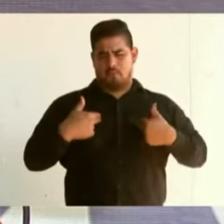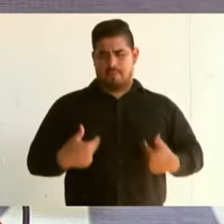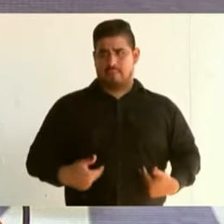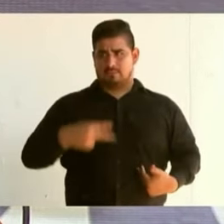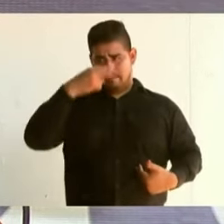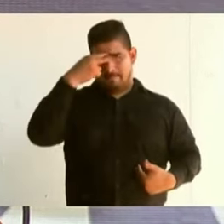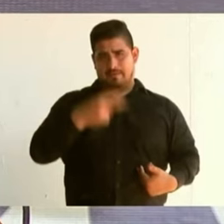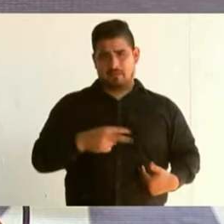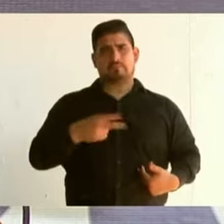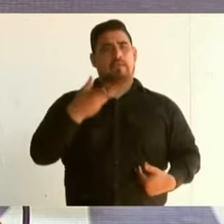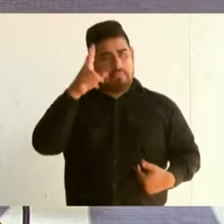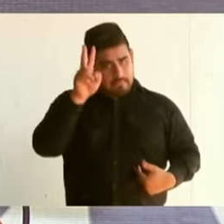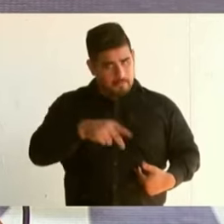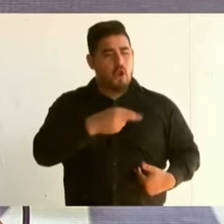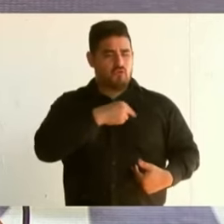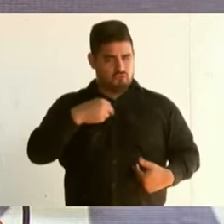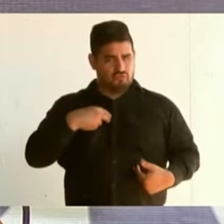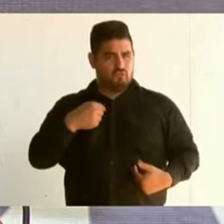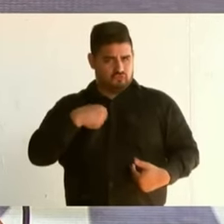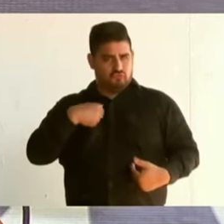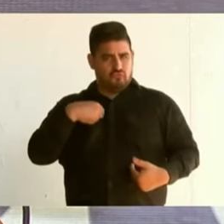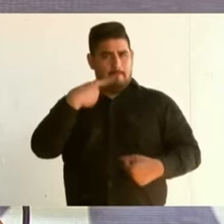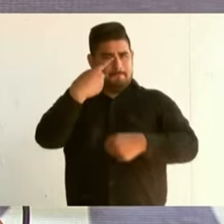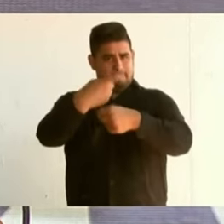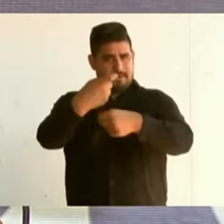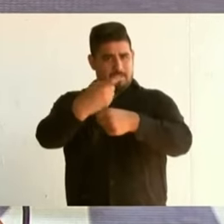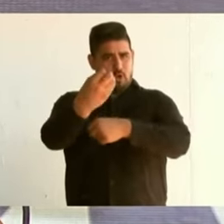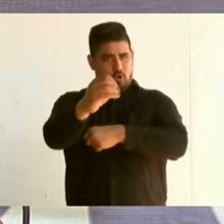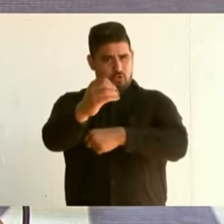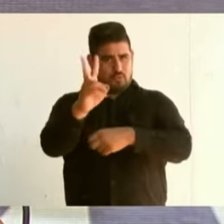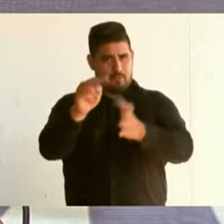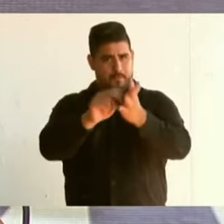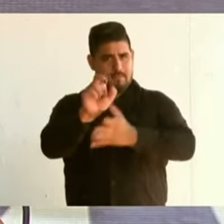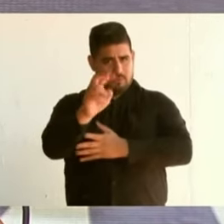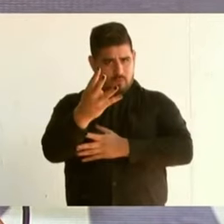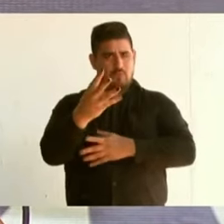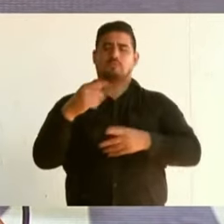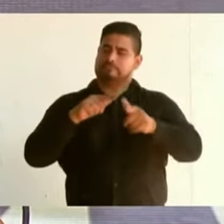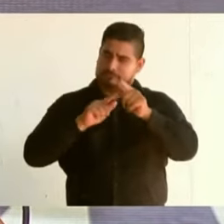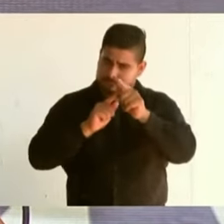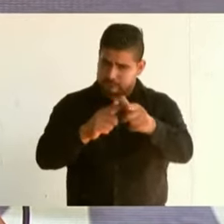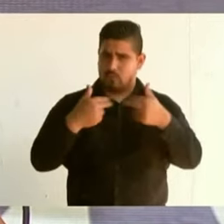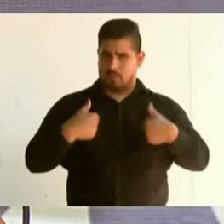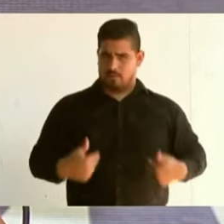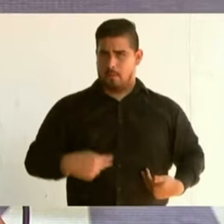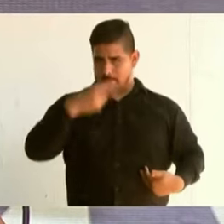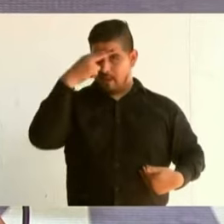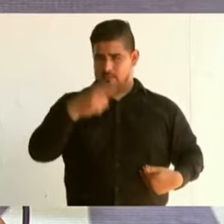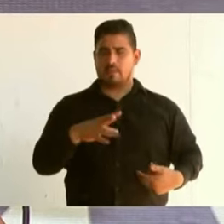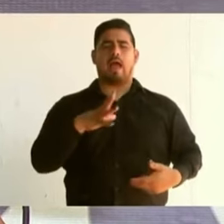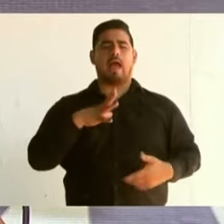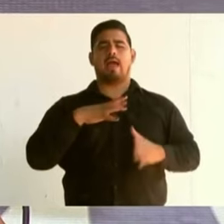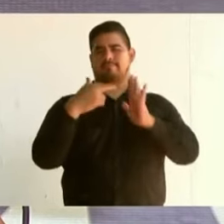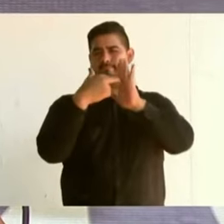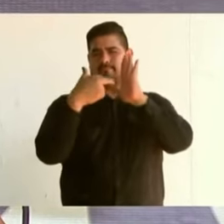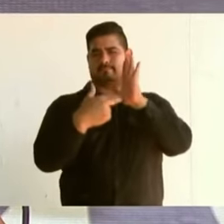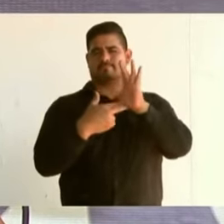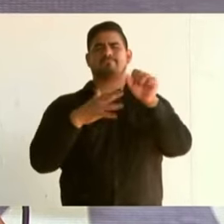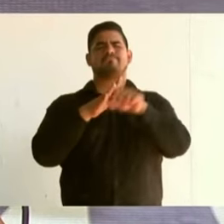y así vamos a gobernar a partir del 1 de octubre del 2024, tenemos principios.